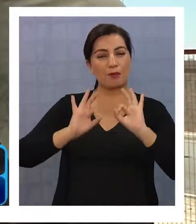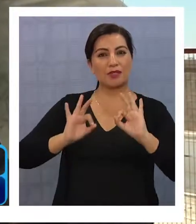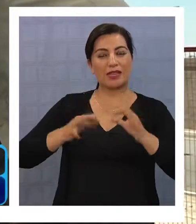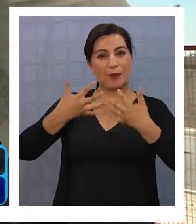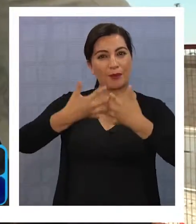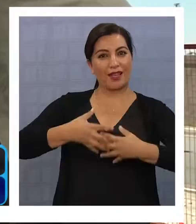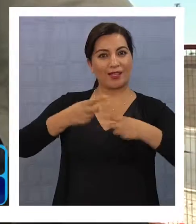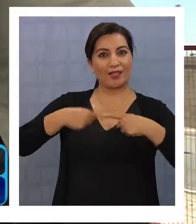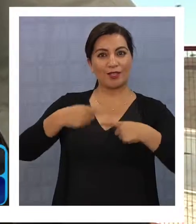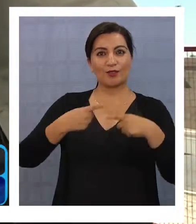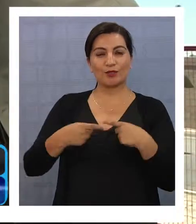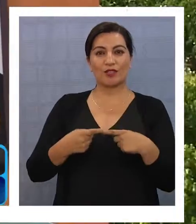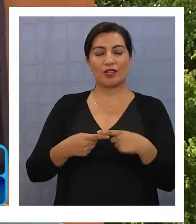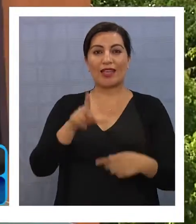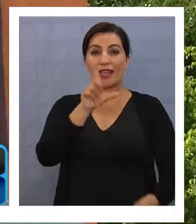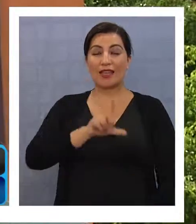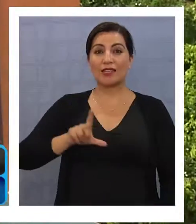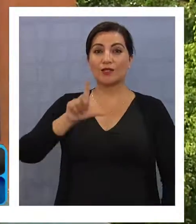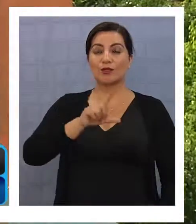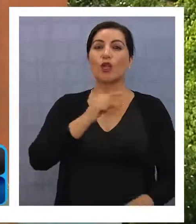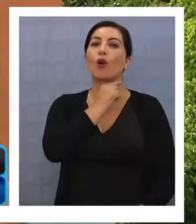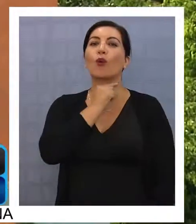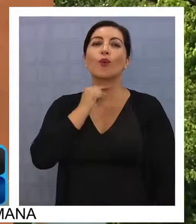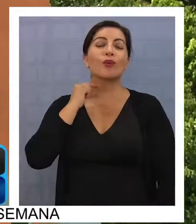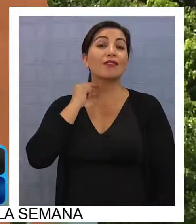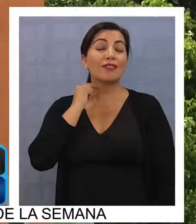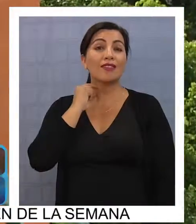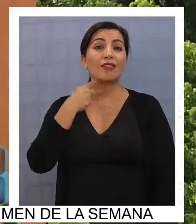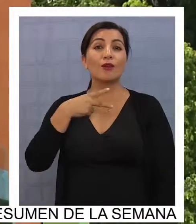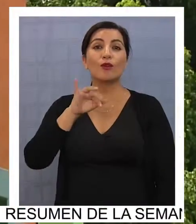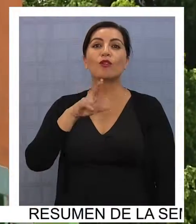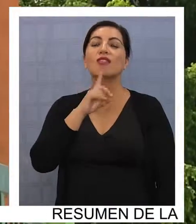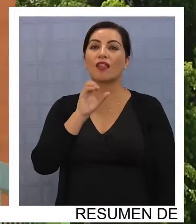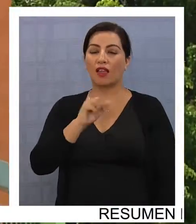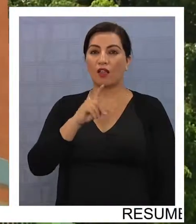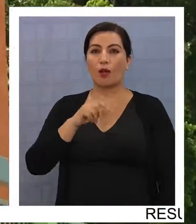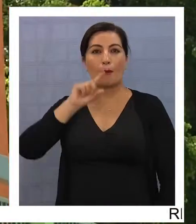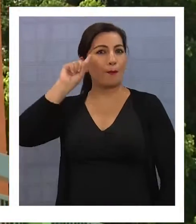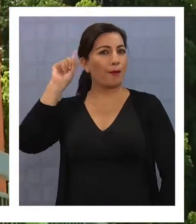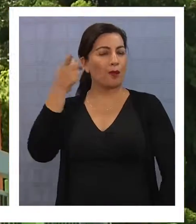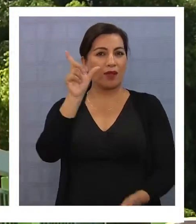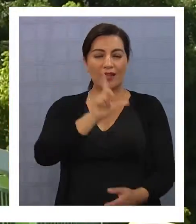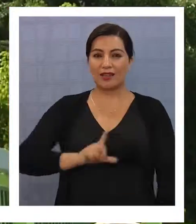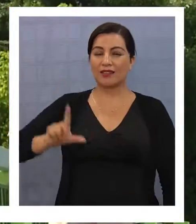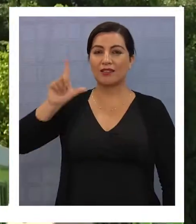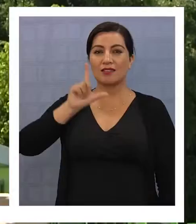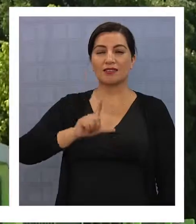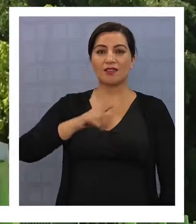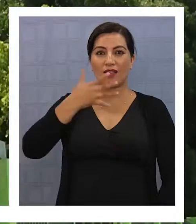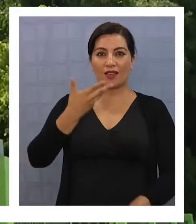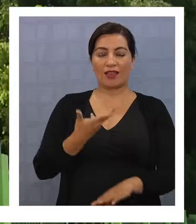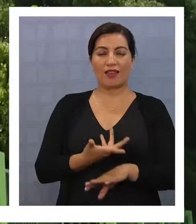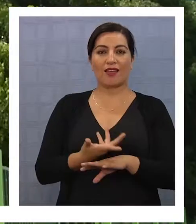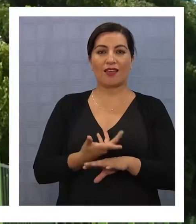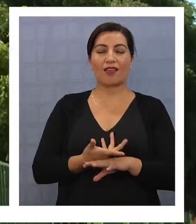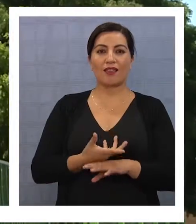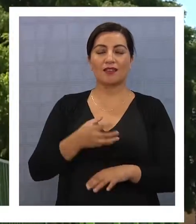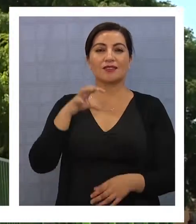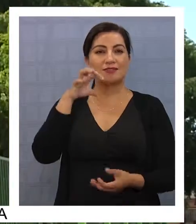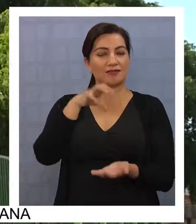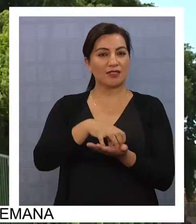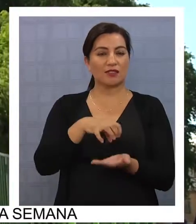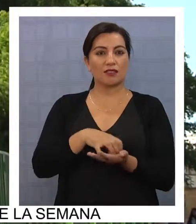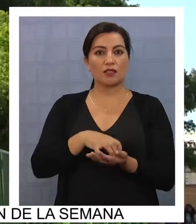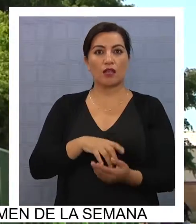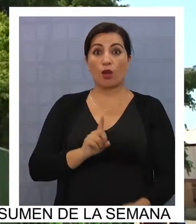industrial, en el Liceo Padre Alberto Hurtado, convirtiéndose en el primer establecimiento que lo dicta en la región. Es la única en el